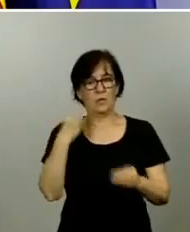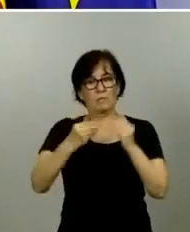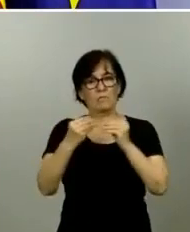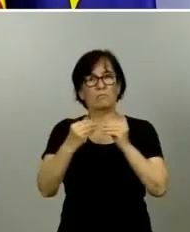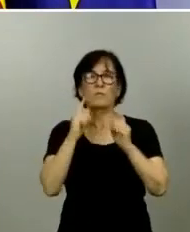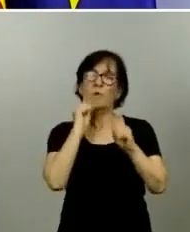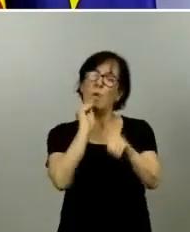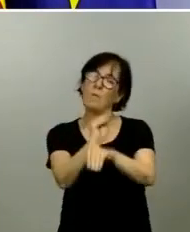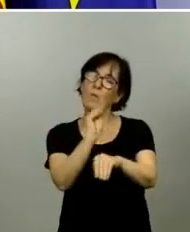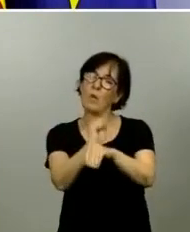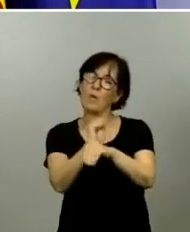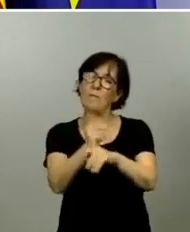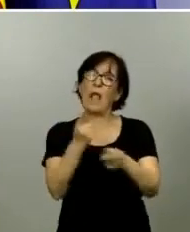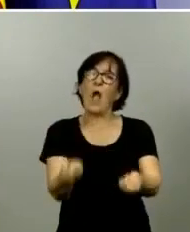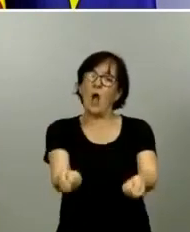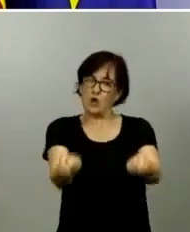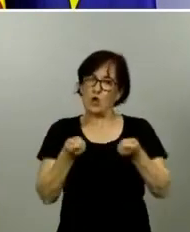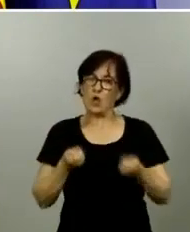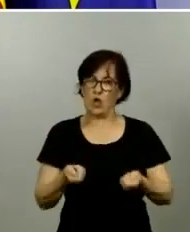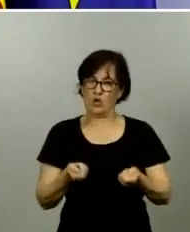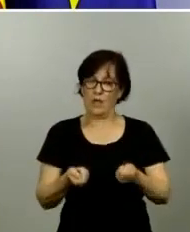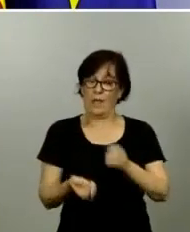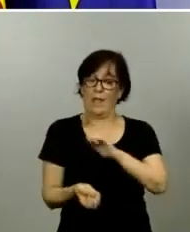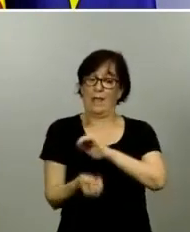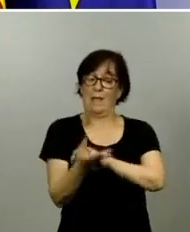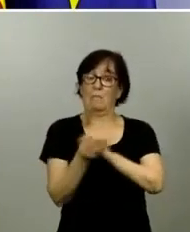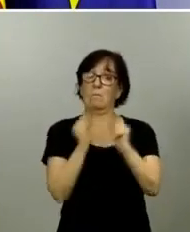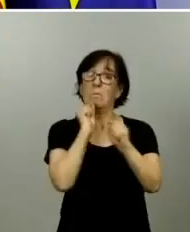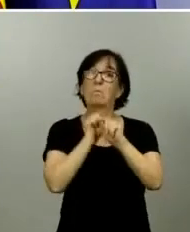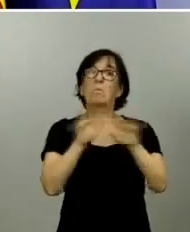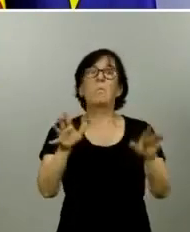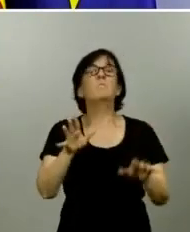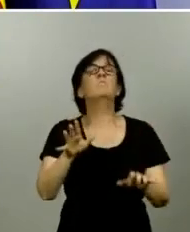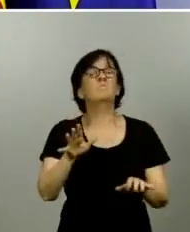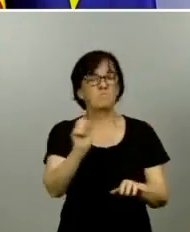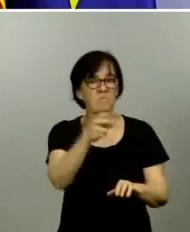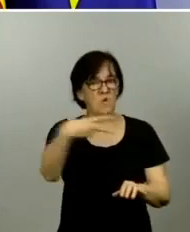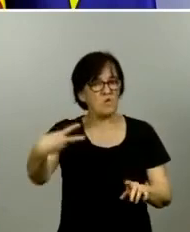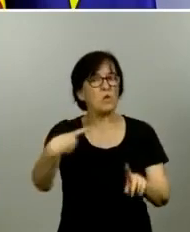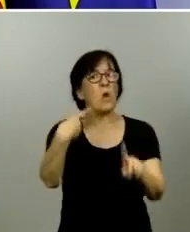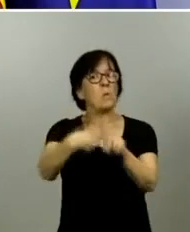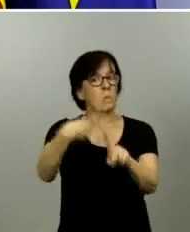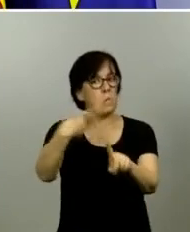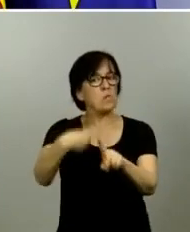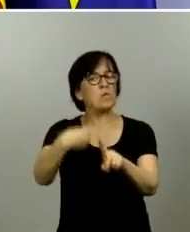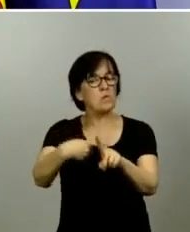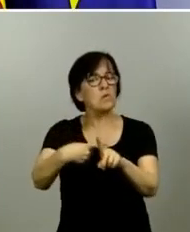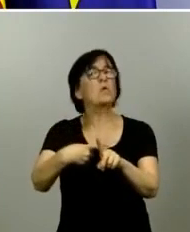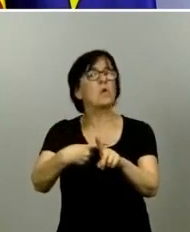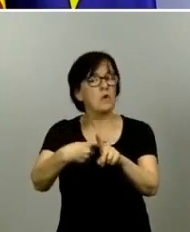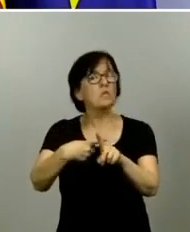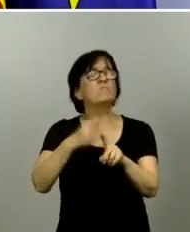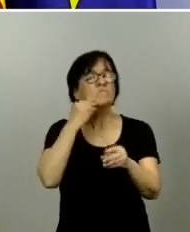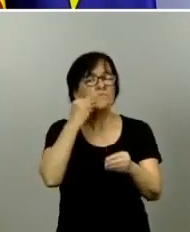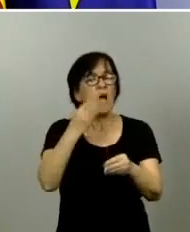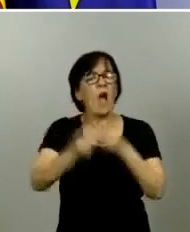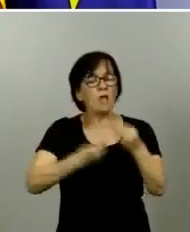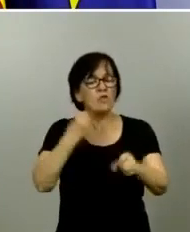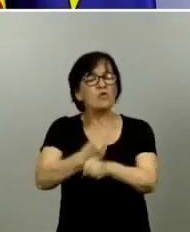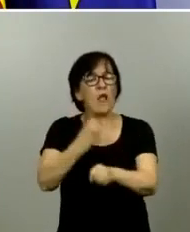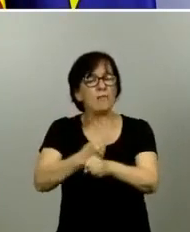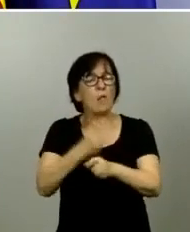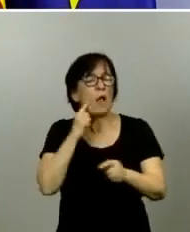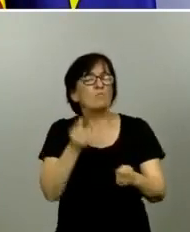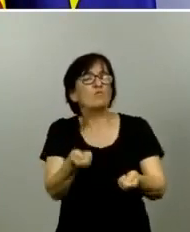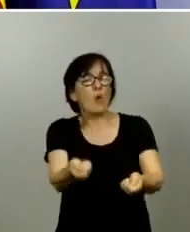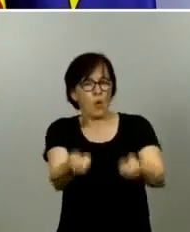permitir el control del brote ha tenido resultados muy buenos, muy satisfactorios. En Totana se ha hecho un muy buen trabajo para controlar este brote y